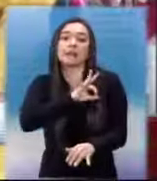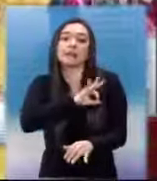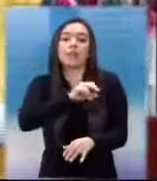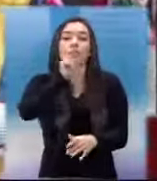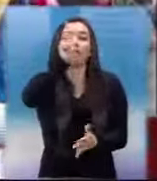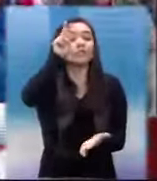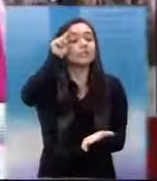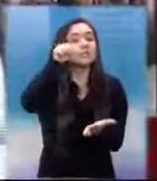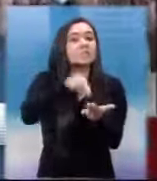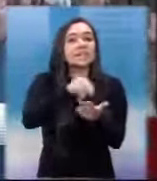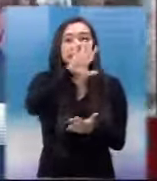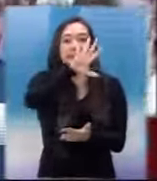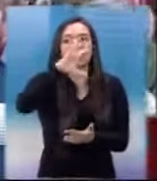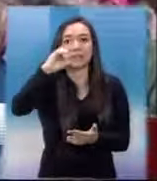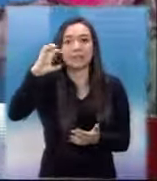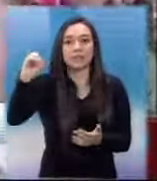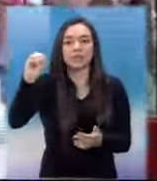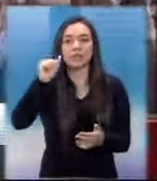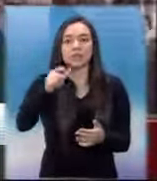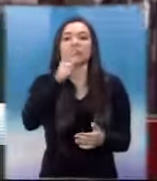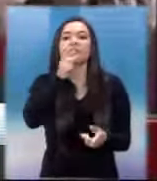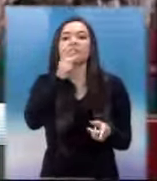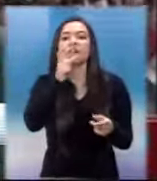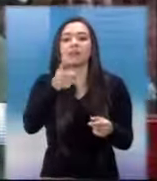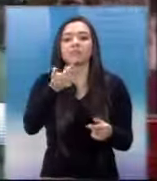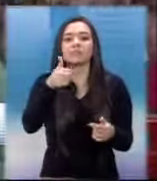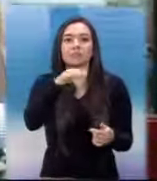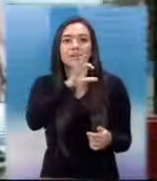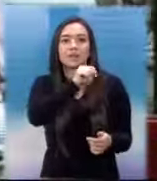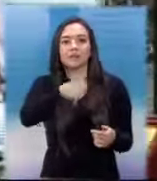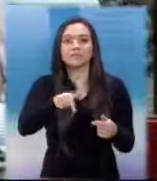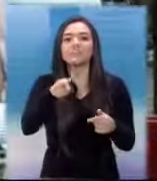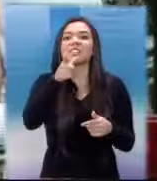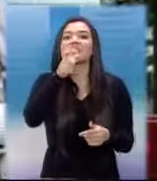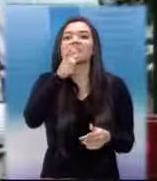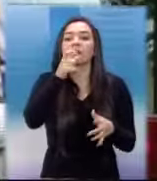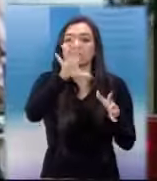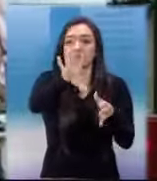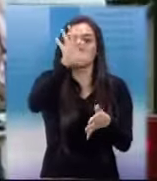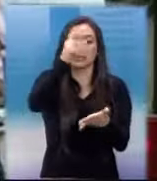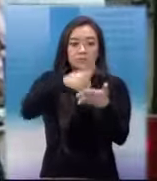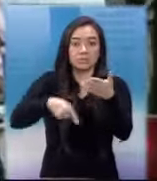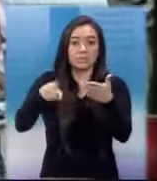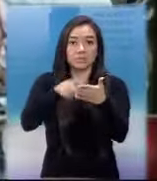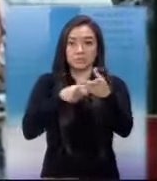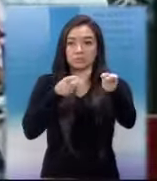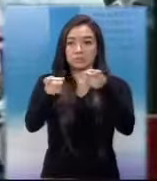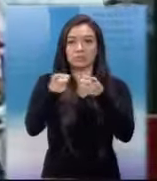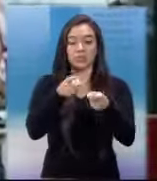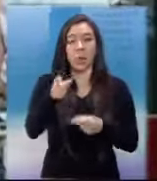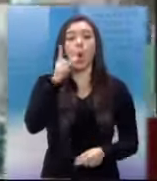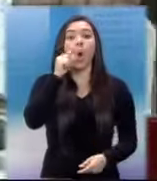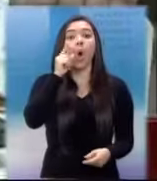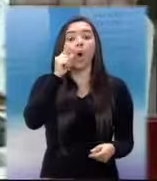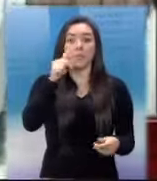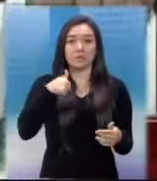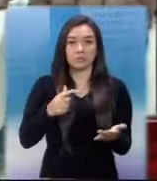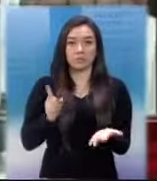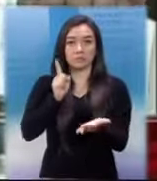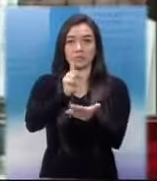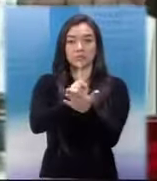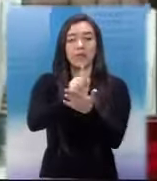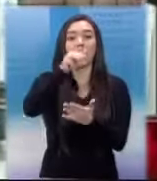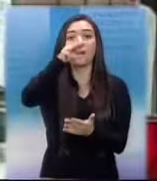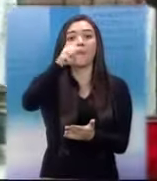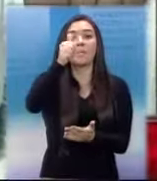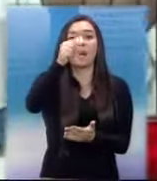concejales. Estas elecciones son la prueba política más importante para el presidente Nicolás Maduro debido a que será